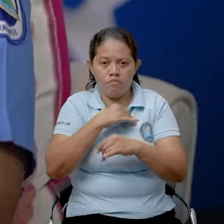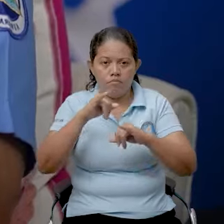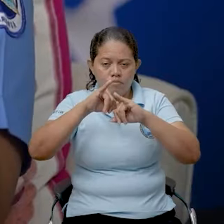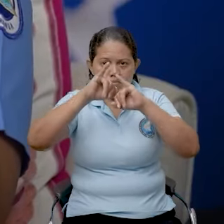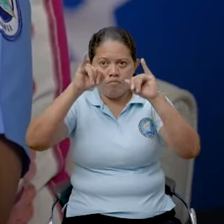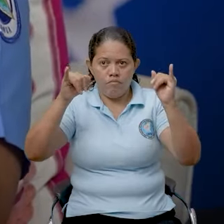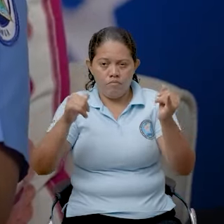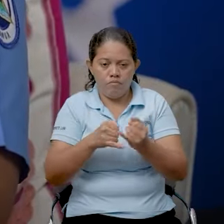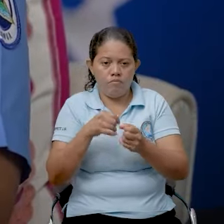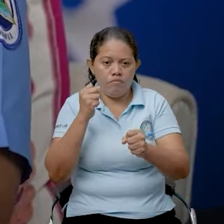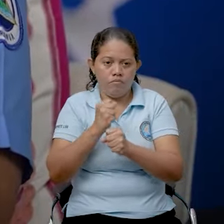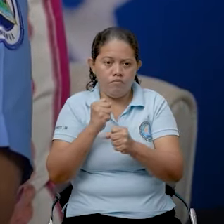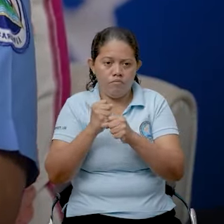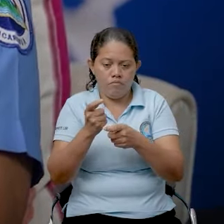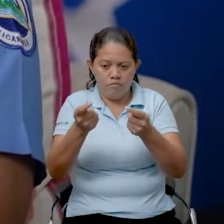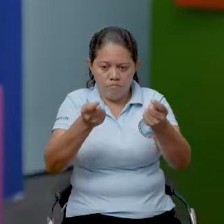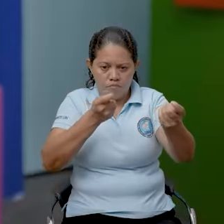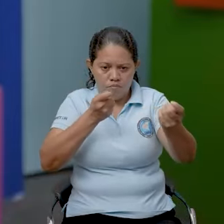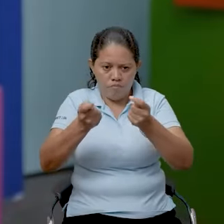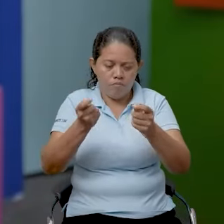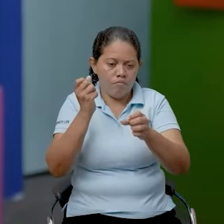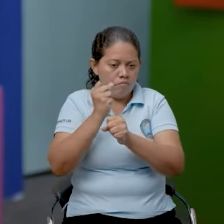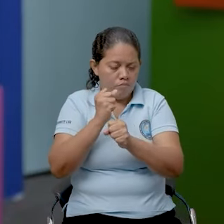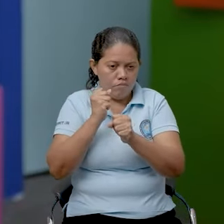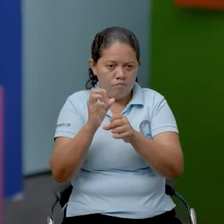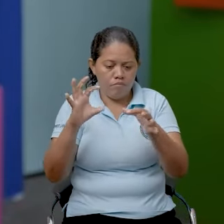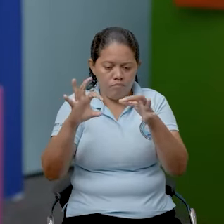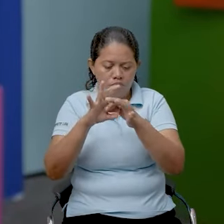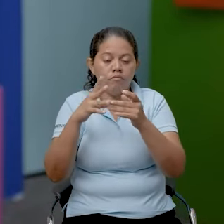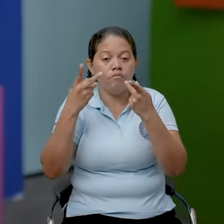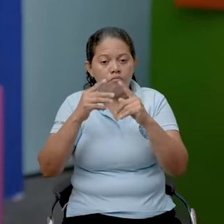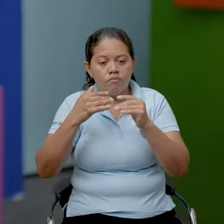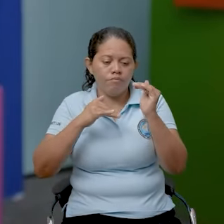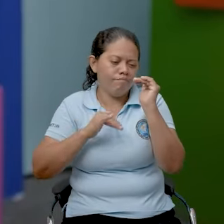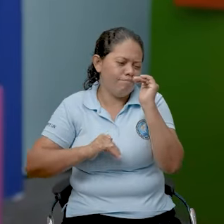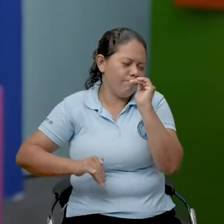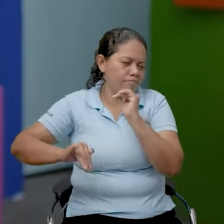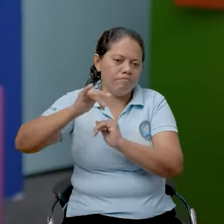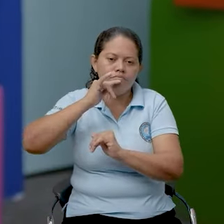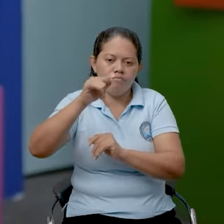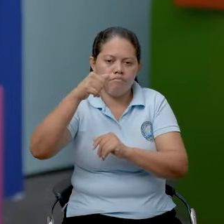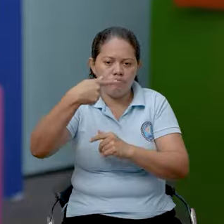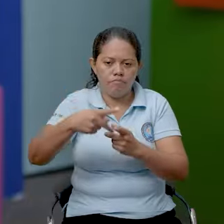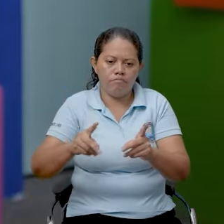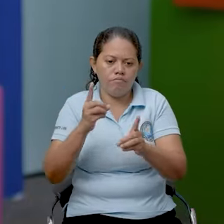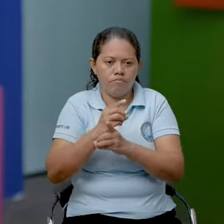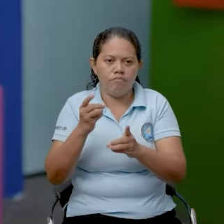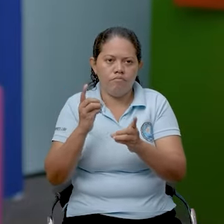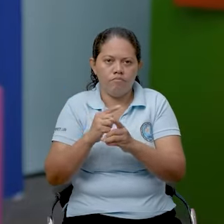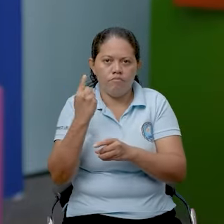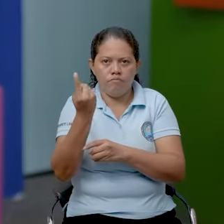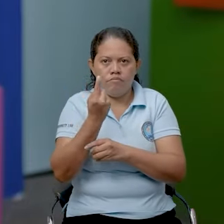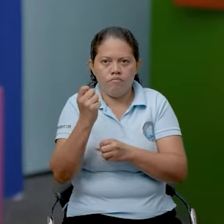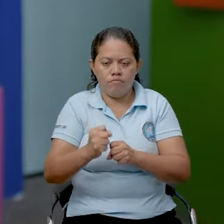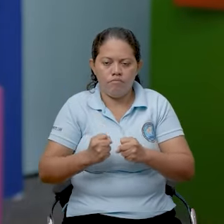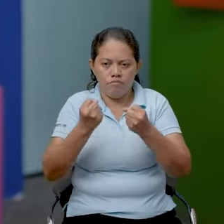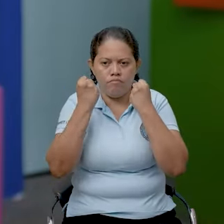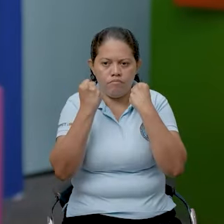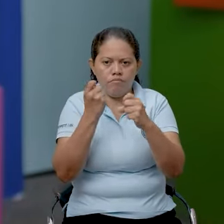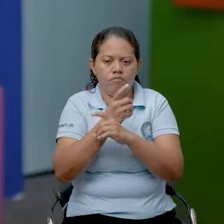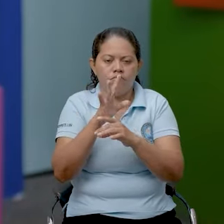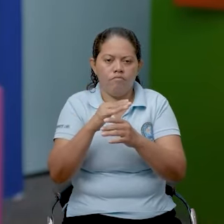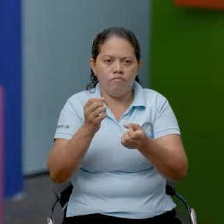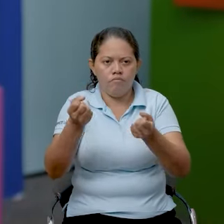del Interior y trabajamos articulados, siempre hemos trabajado articulados, pero ahora mucho más, porque ahora somos una sola fuerza